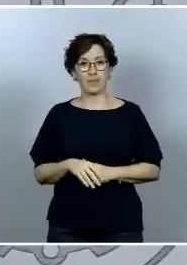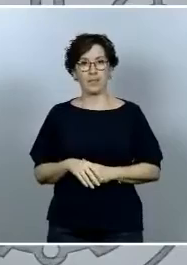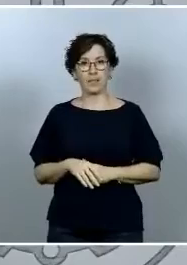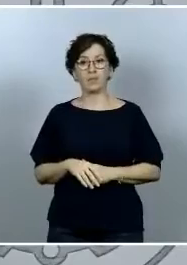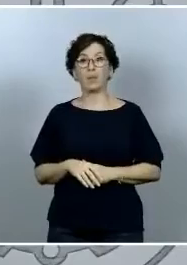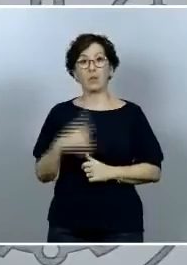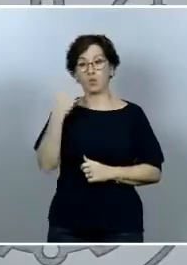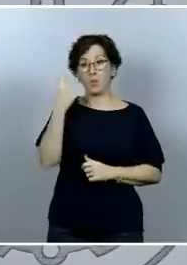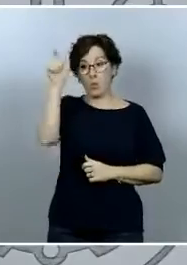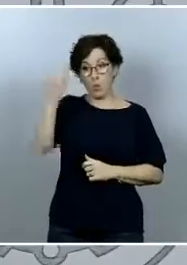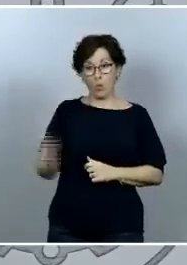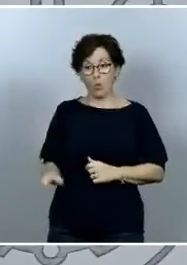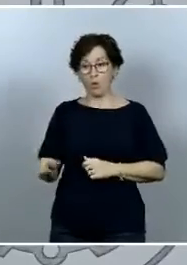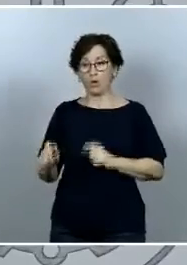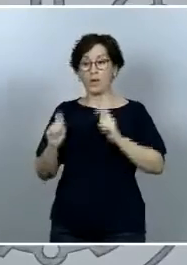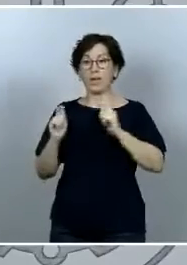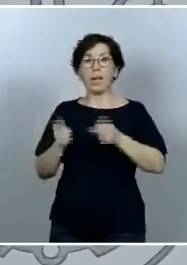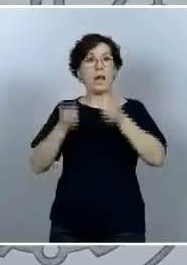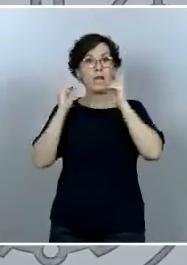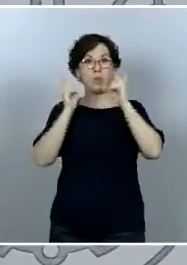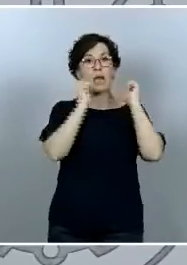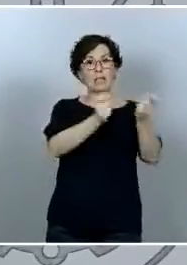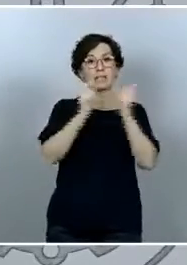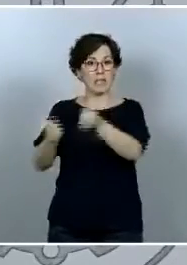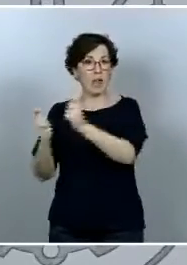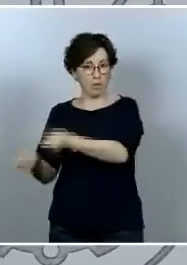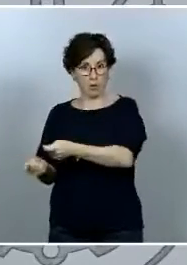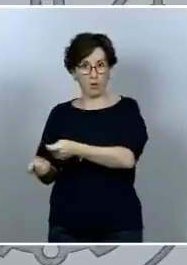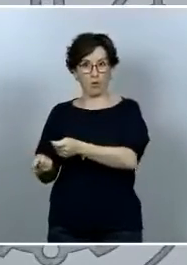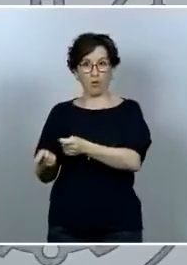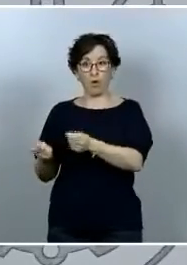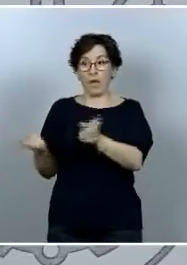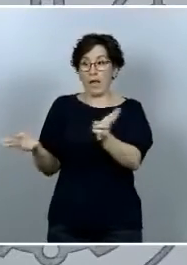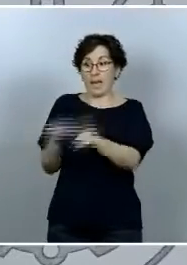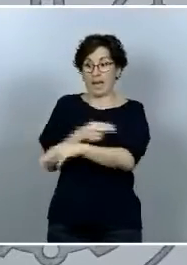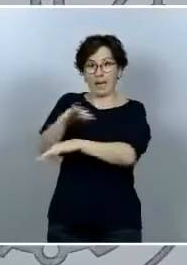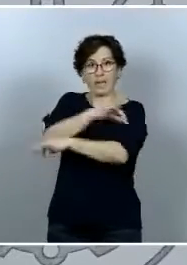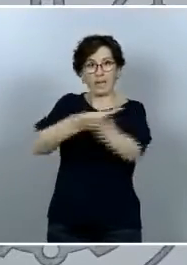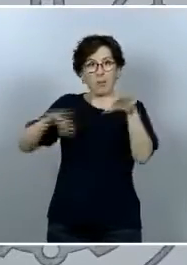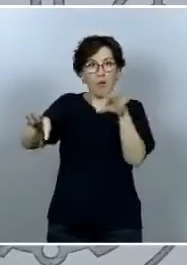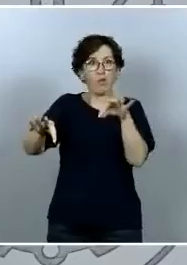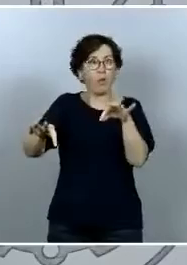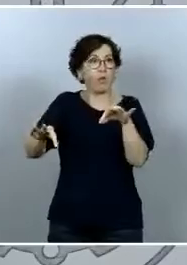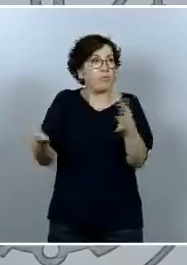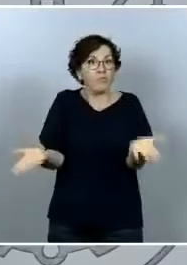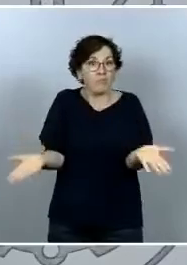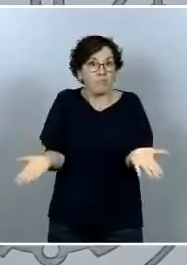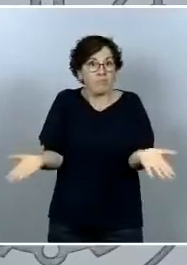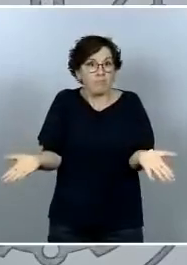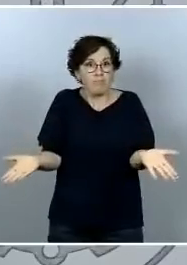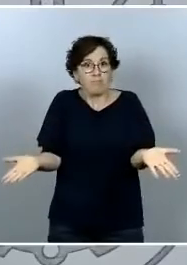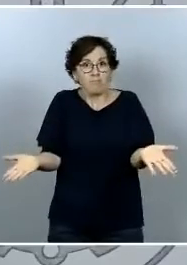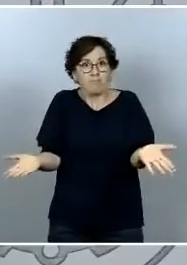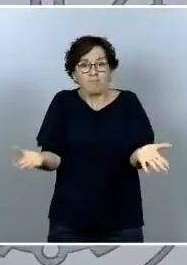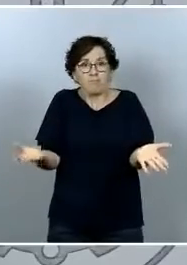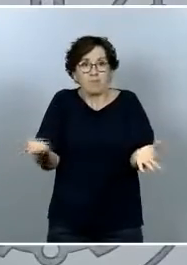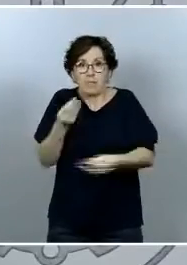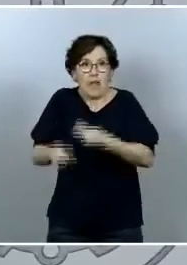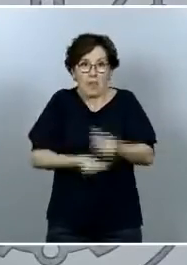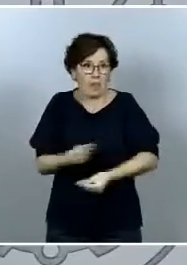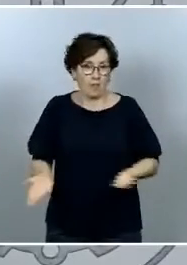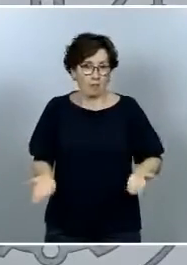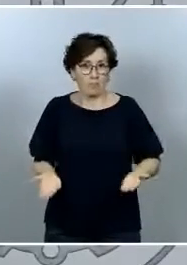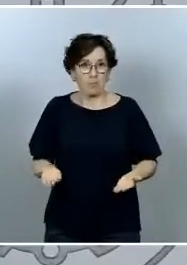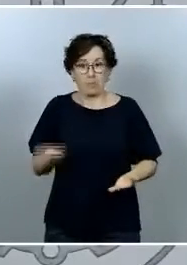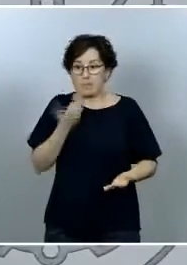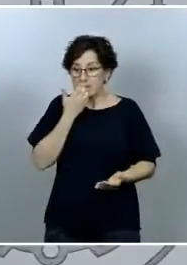de libre designación o de confianza no tiene ninguna justificación hay que hacerlo cuando uno entiende o que hay